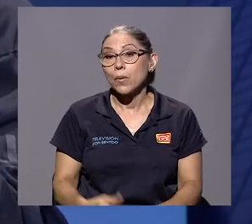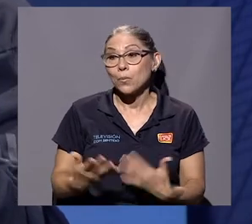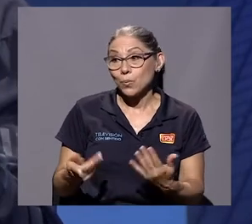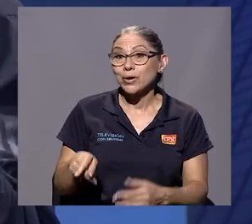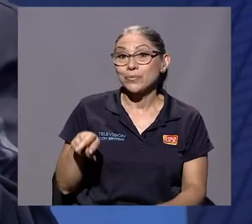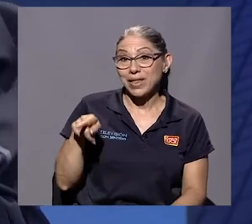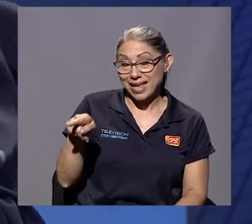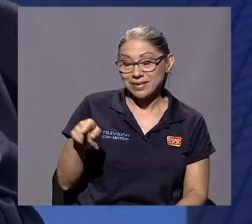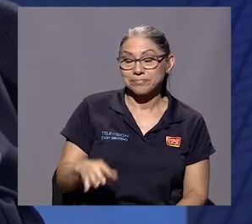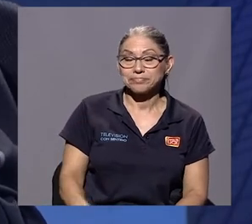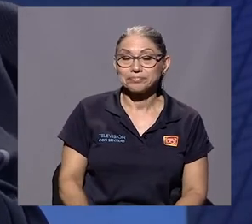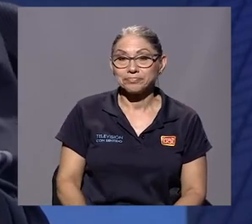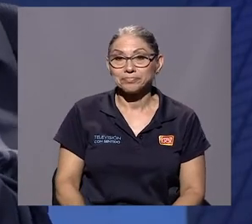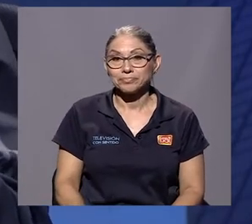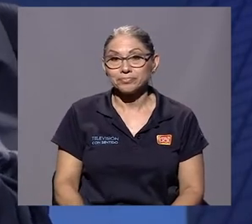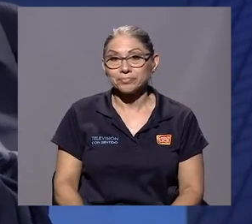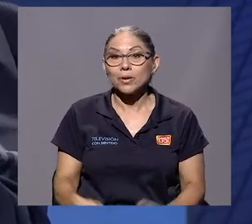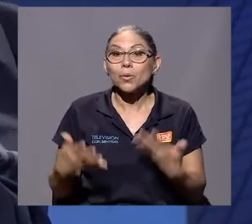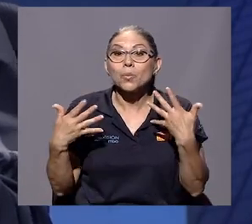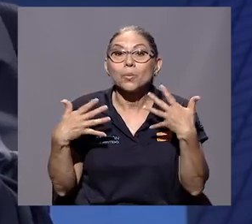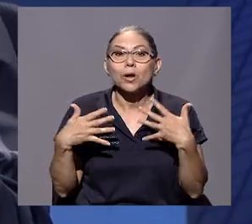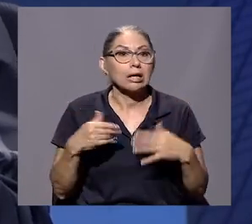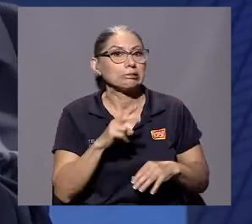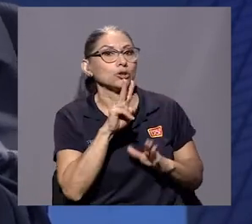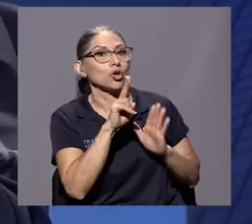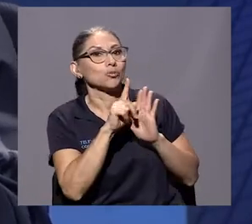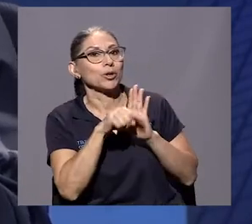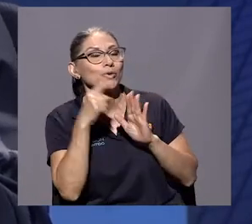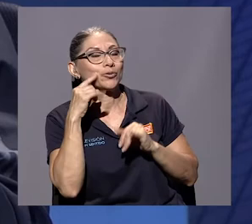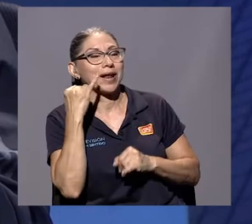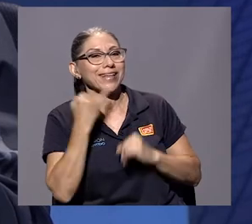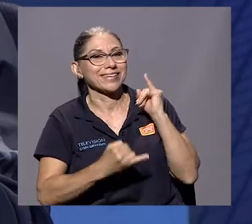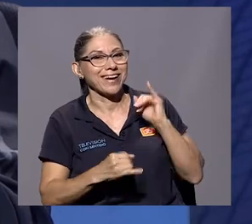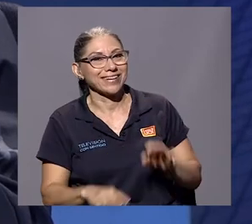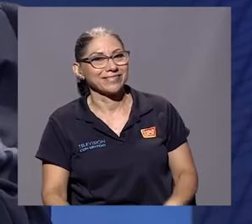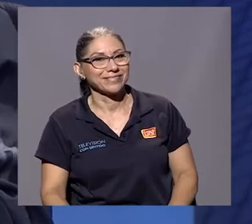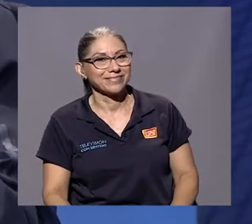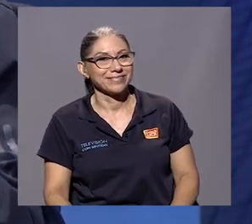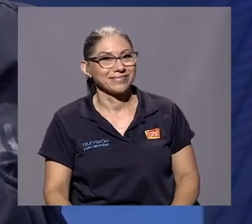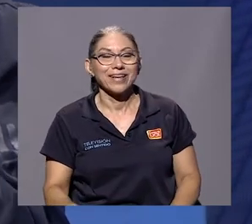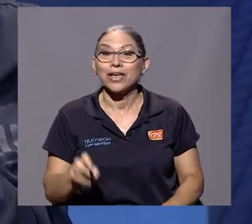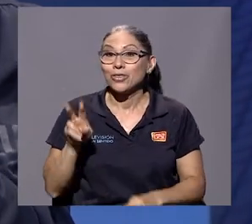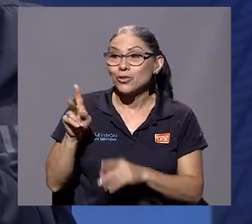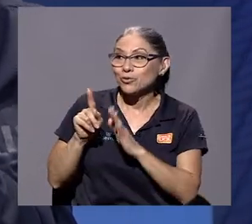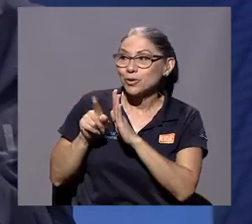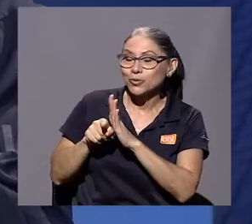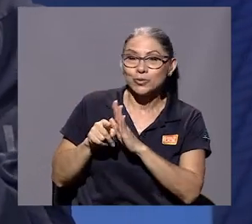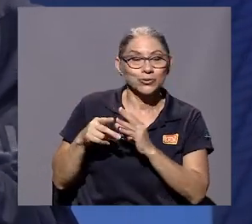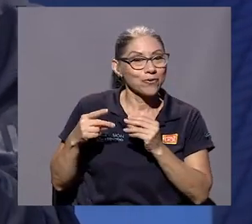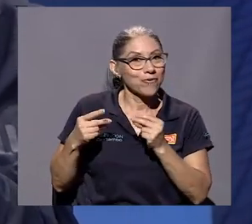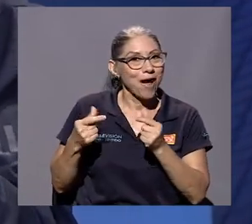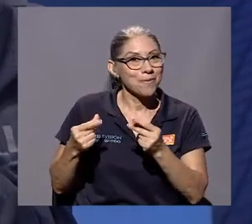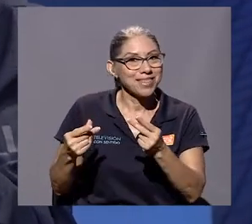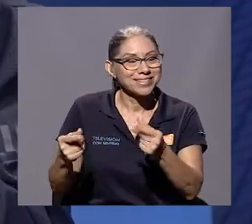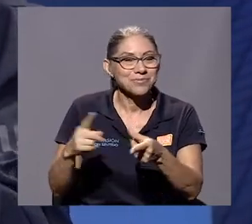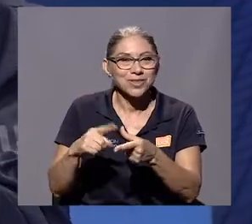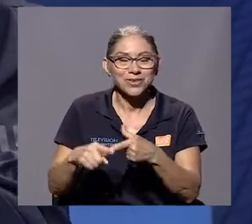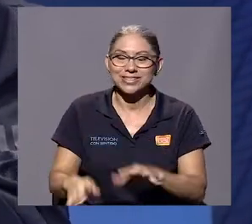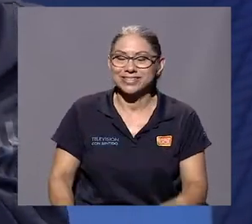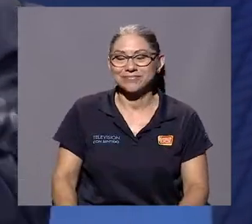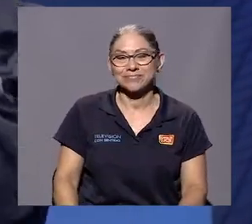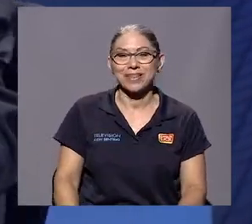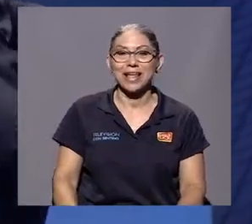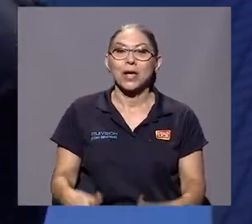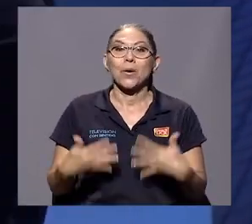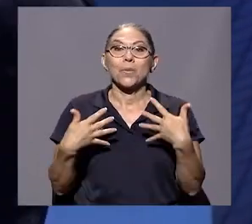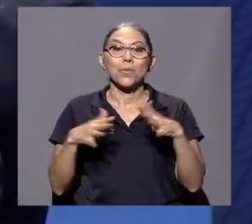bueno, venía Regan. Dos minutos tengo para cerrar, don Eric. minutos, rapidísimo sería entonces,